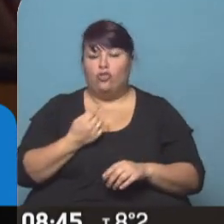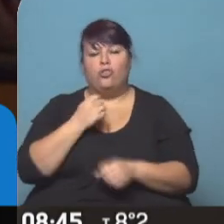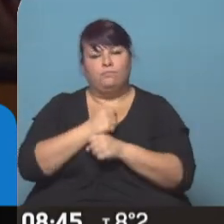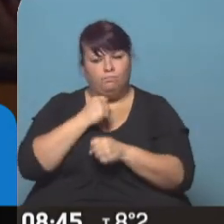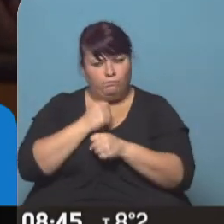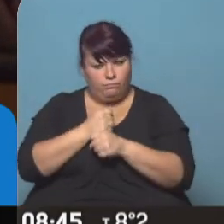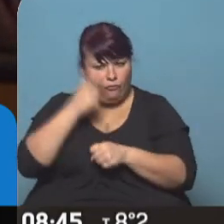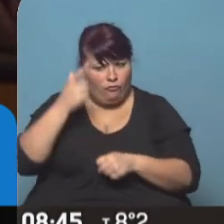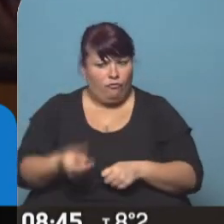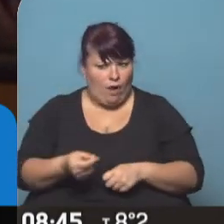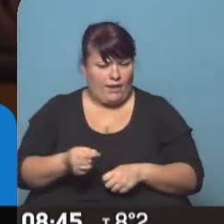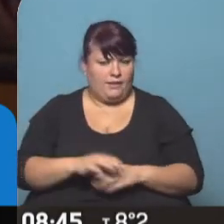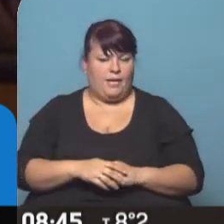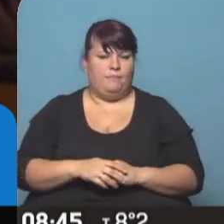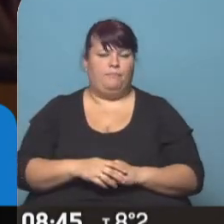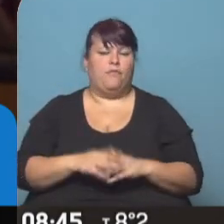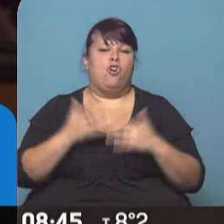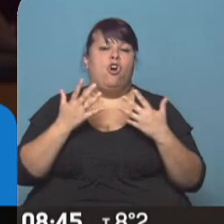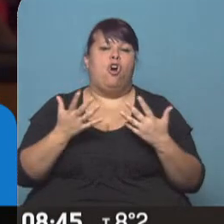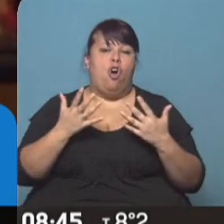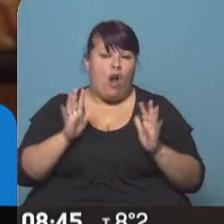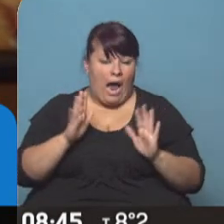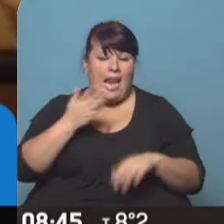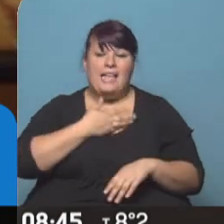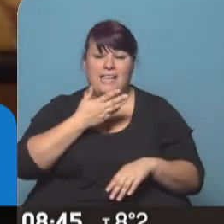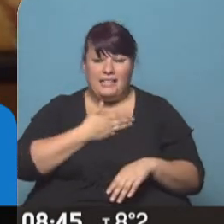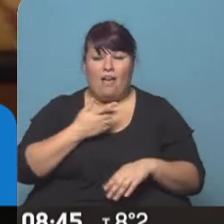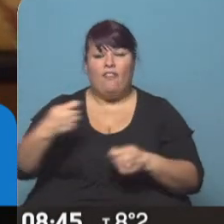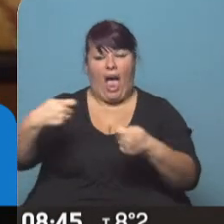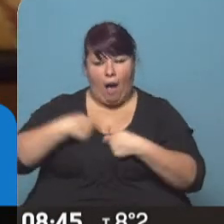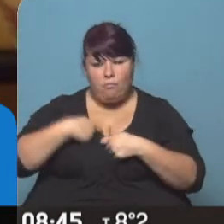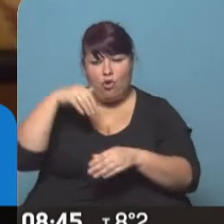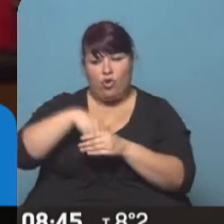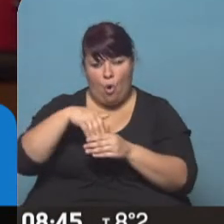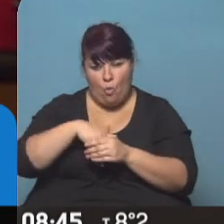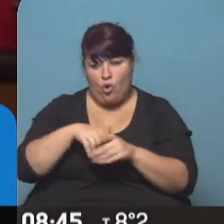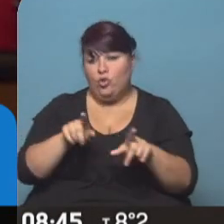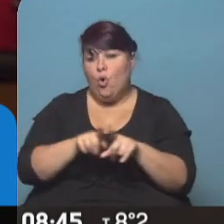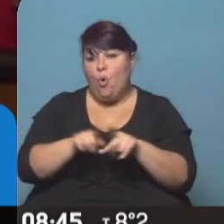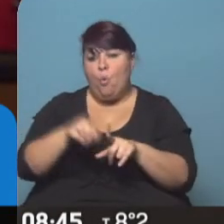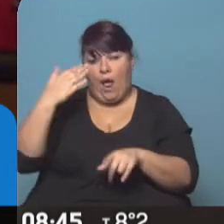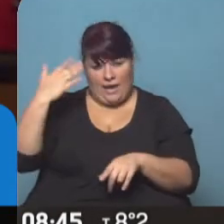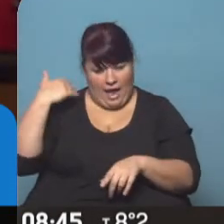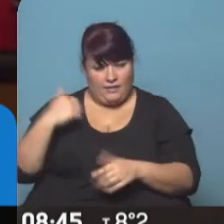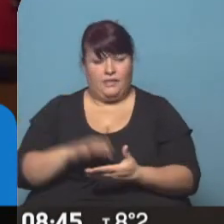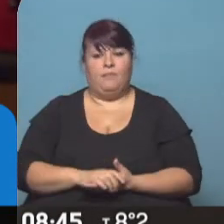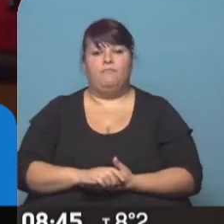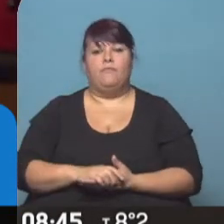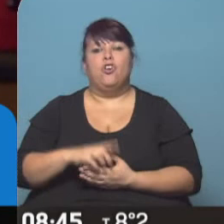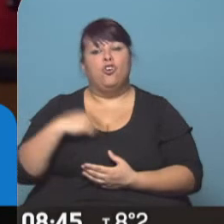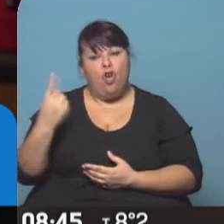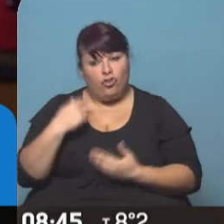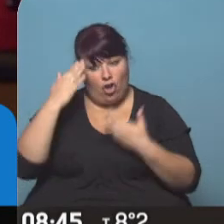trabajando muy fuertemente y ojalá los santafesinos nos acompañen con su voto como lo vienen haciendo. Y nosotros